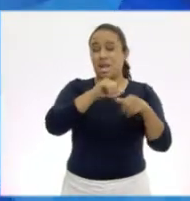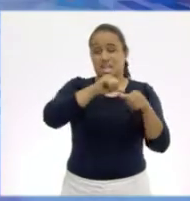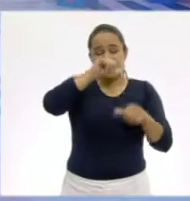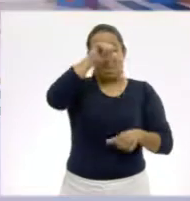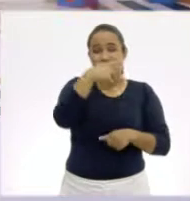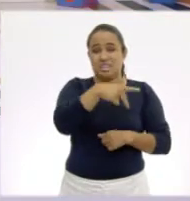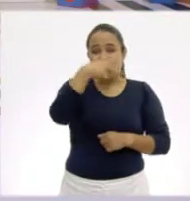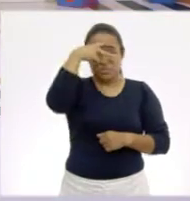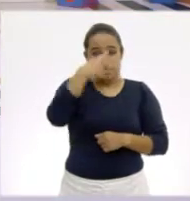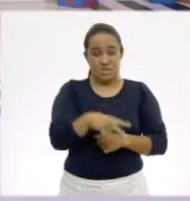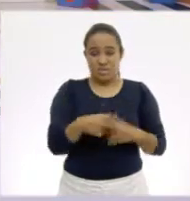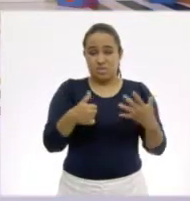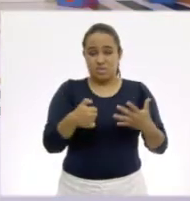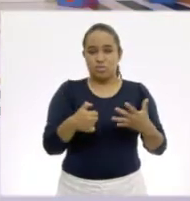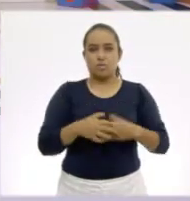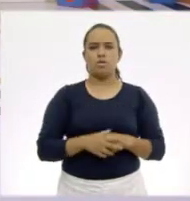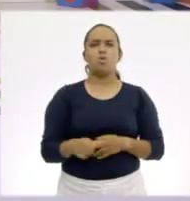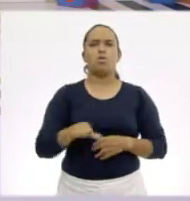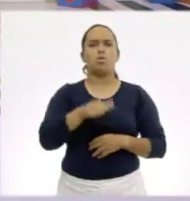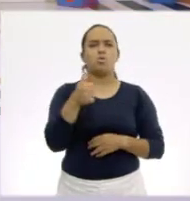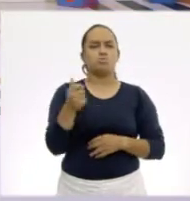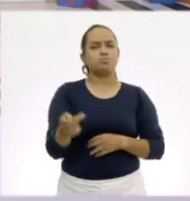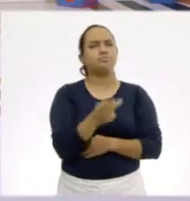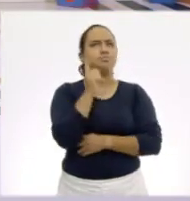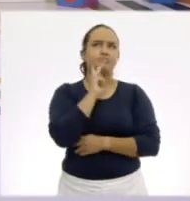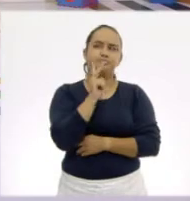alta en México. A ver, otra pregunta.